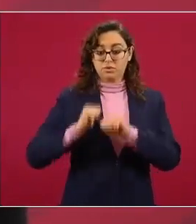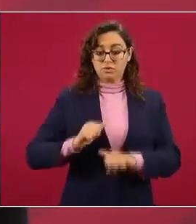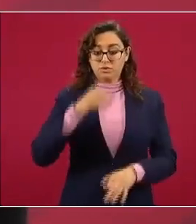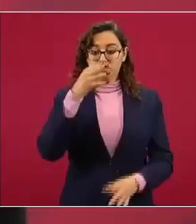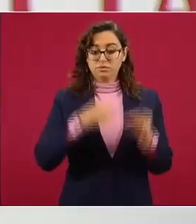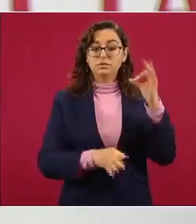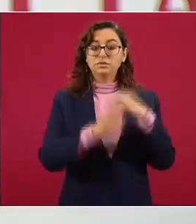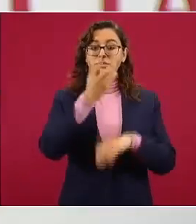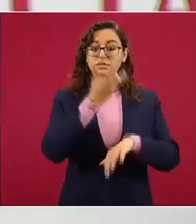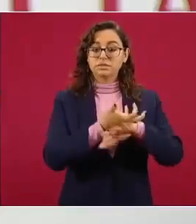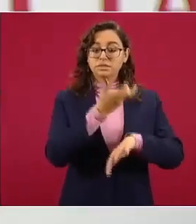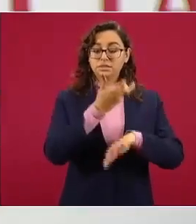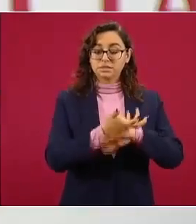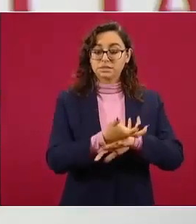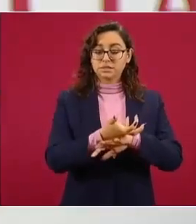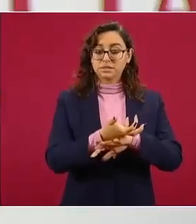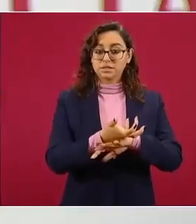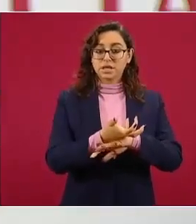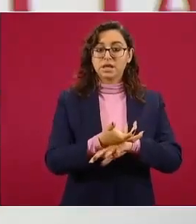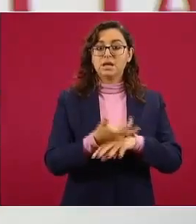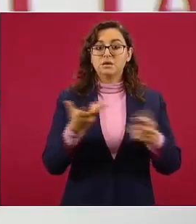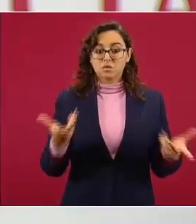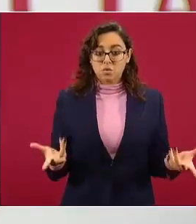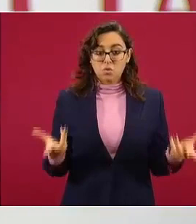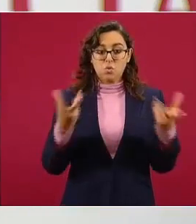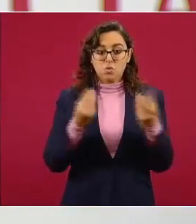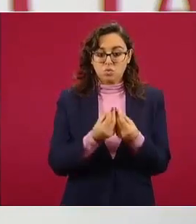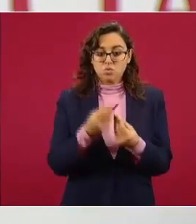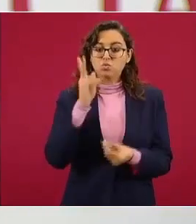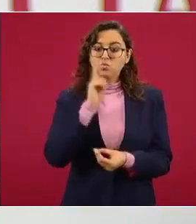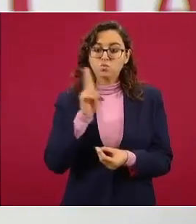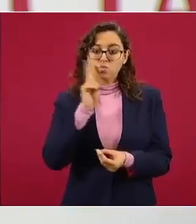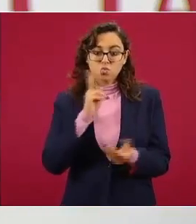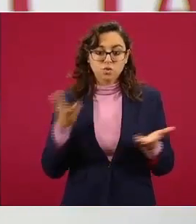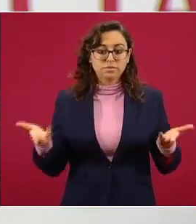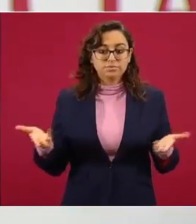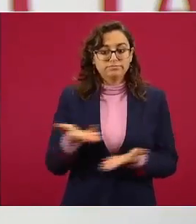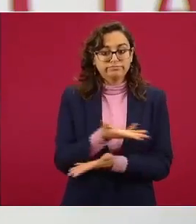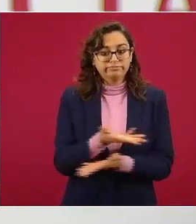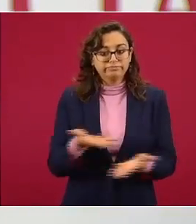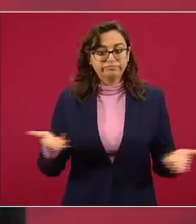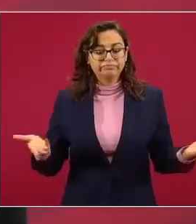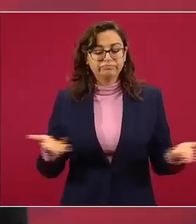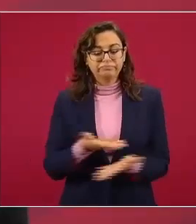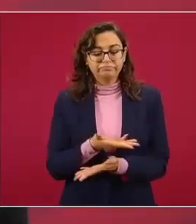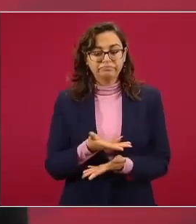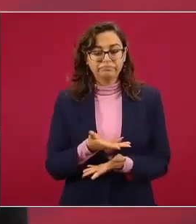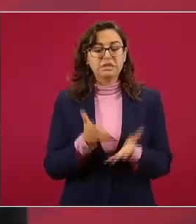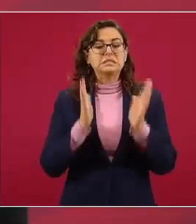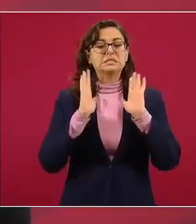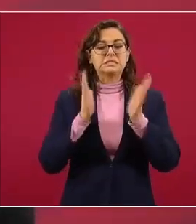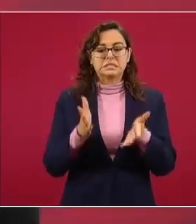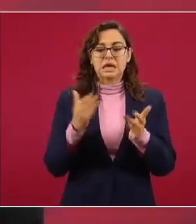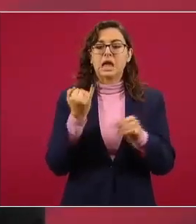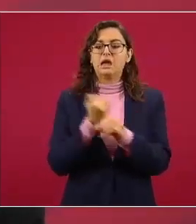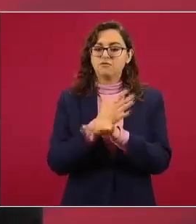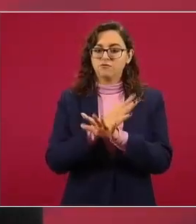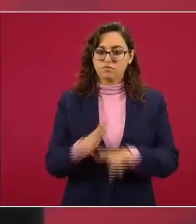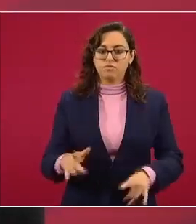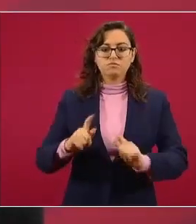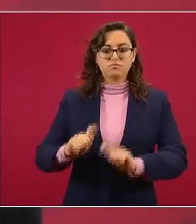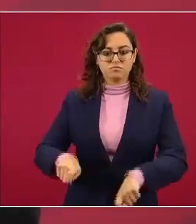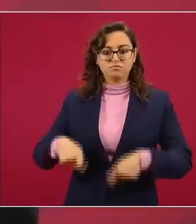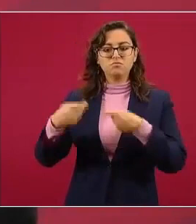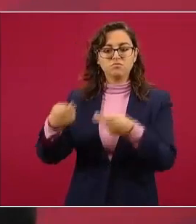virtud del tratado que rige el intercambio de pruebas ha proporcionado a México pruebas en este caso